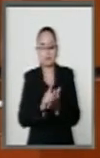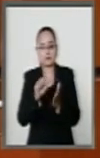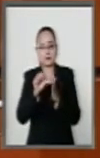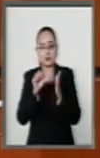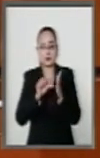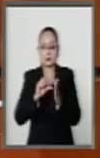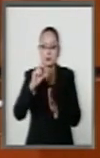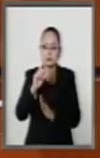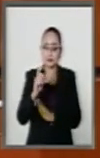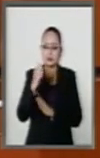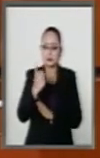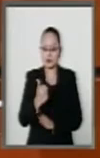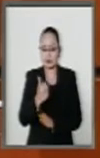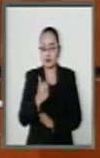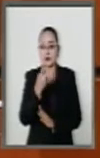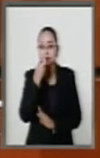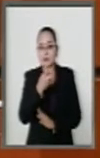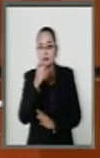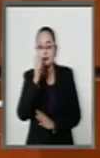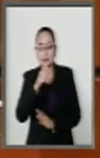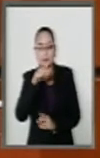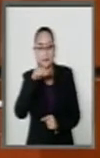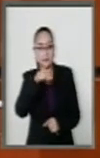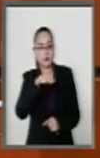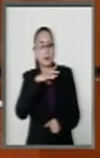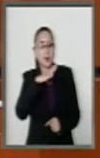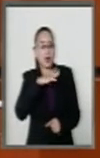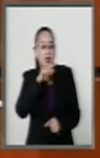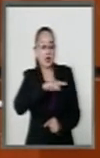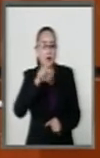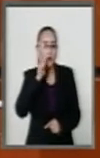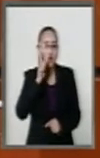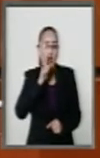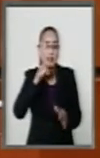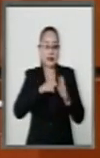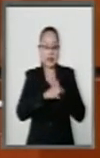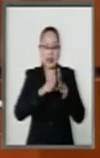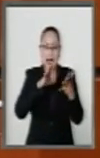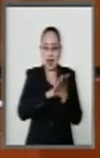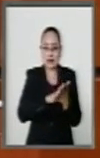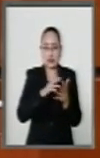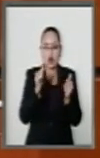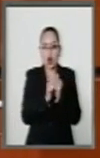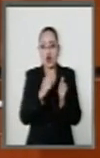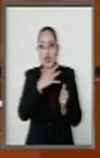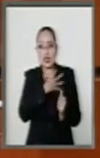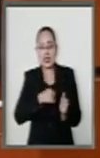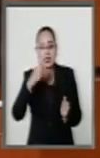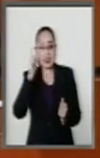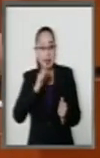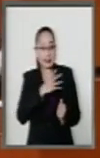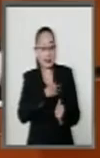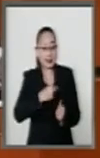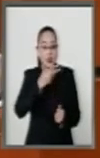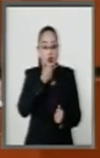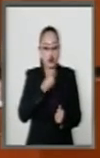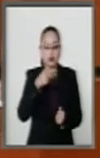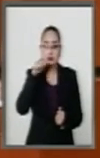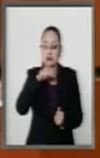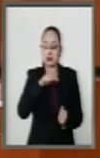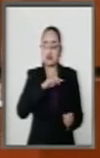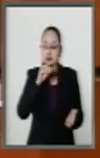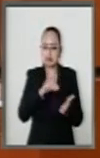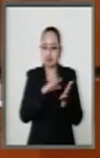36, que habla justamente sobre mujeres privadas de la libertad con hijas o hijos. Eso ya los empieza